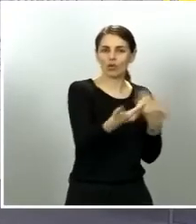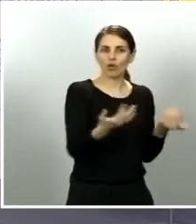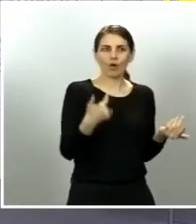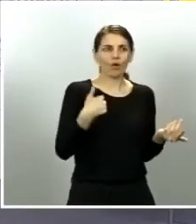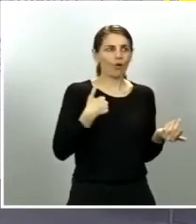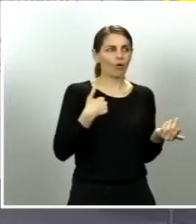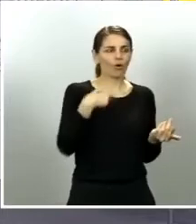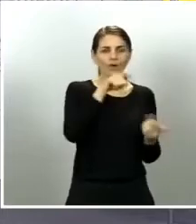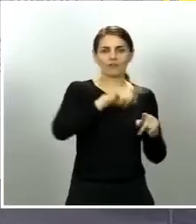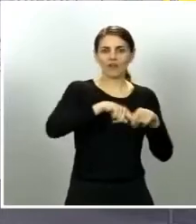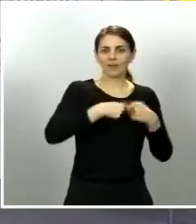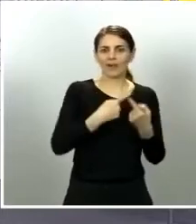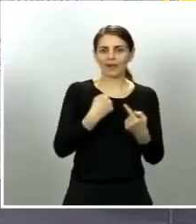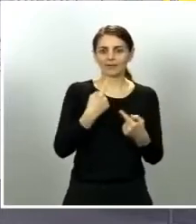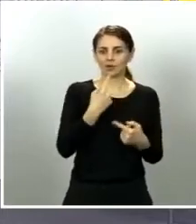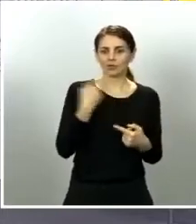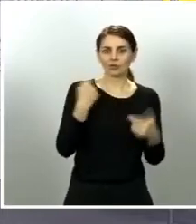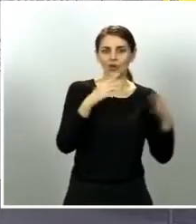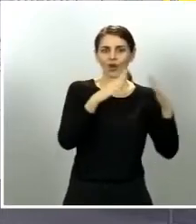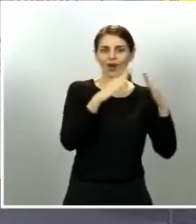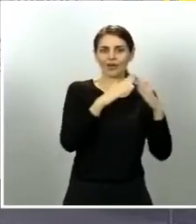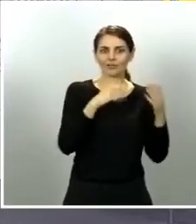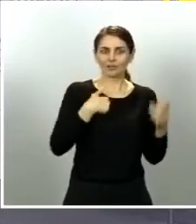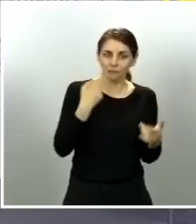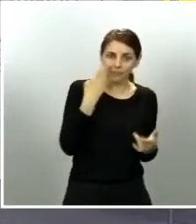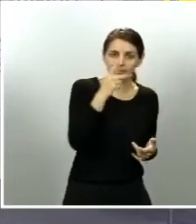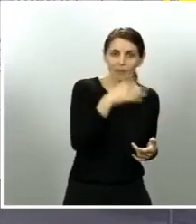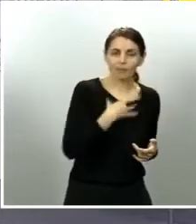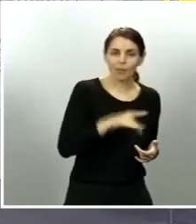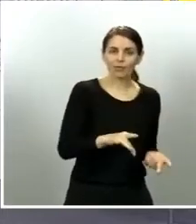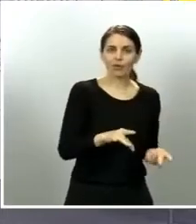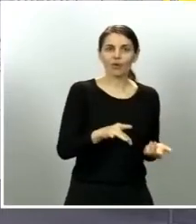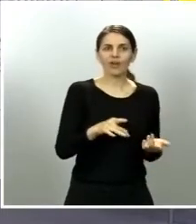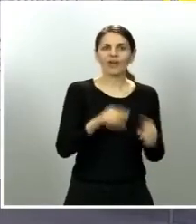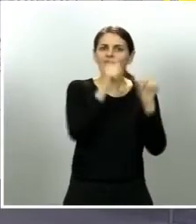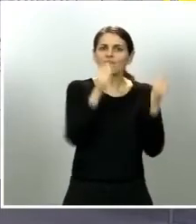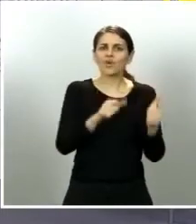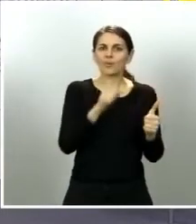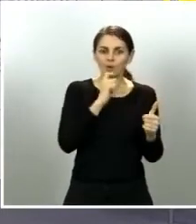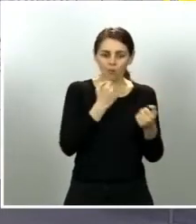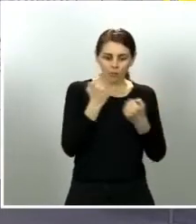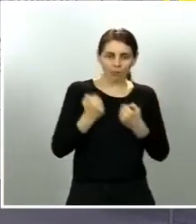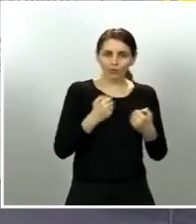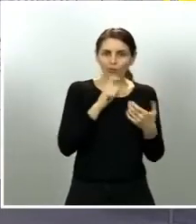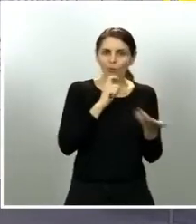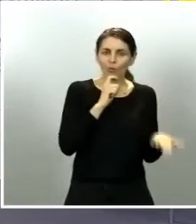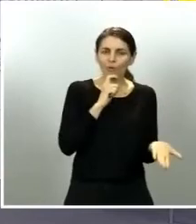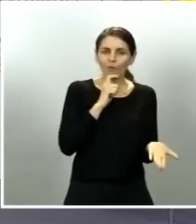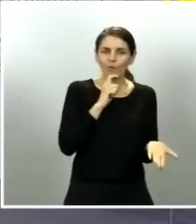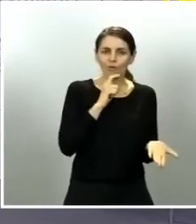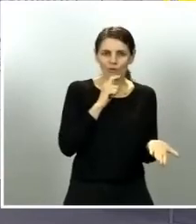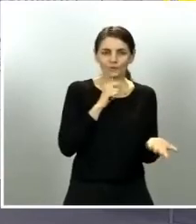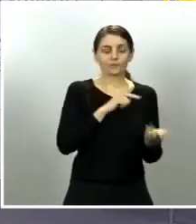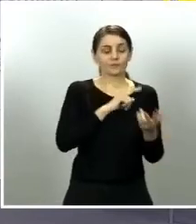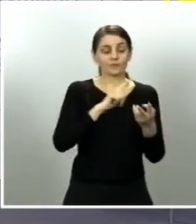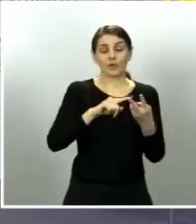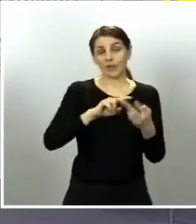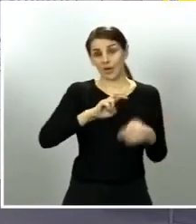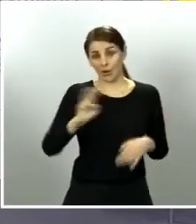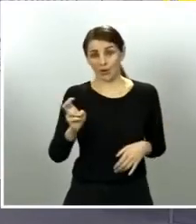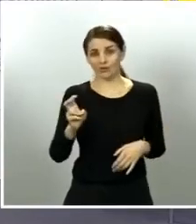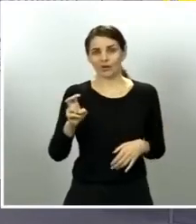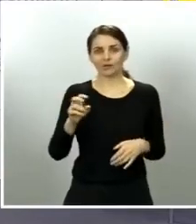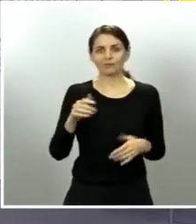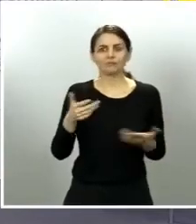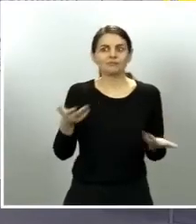habría que hacerlo y con qué medidas de protección y otra duda que nos trasladan mucho los oyentes es si podrán irse de vacaciones a la